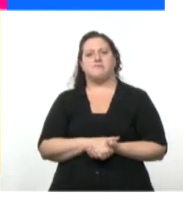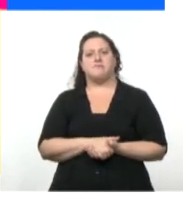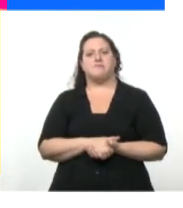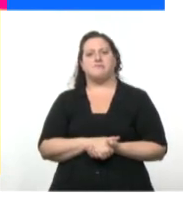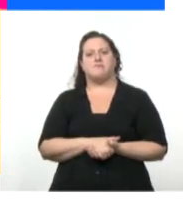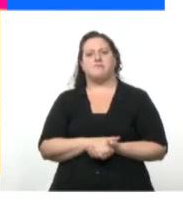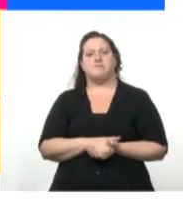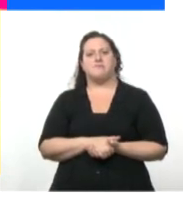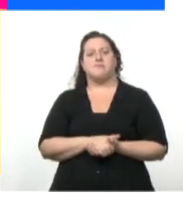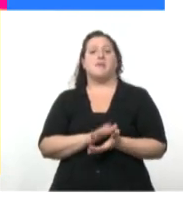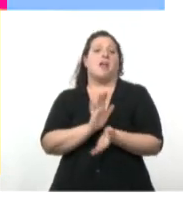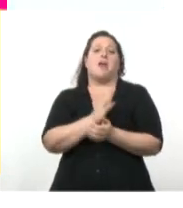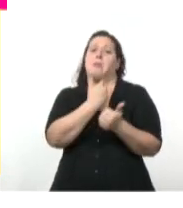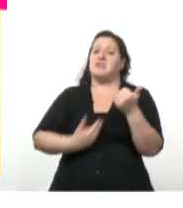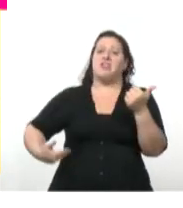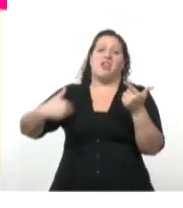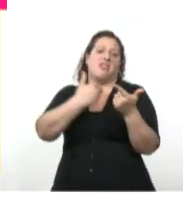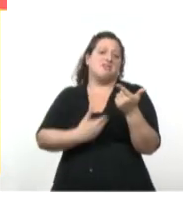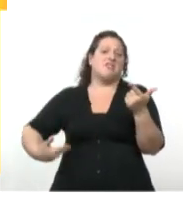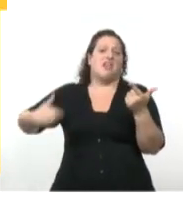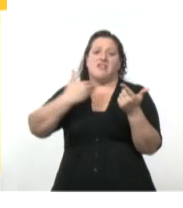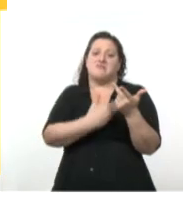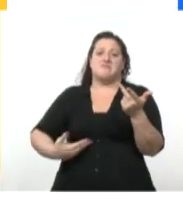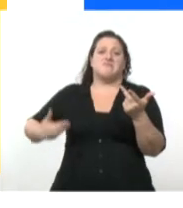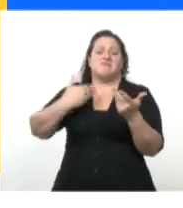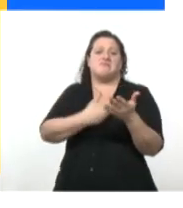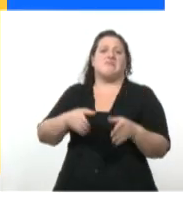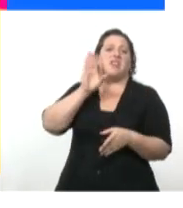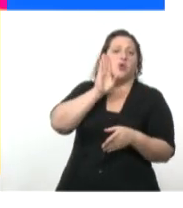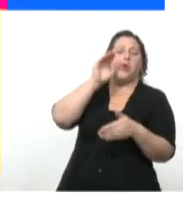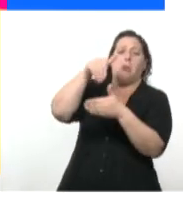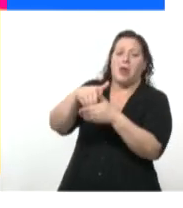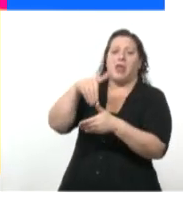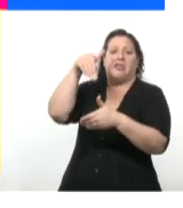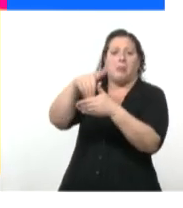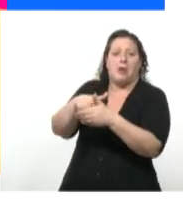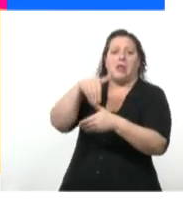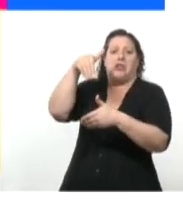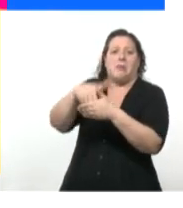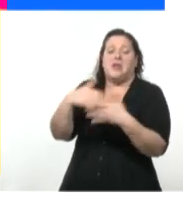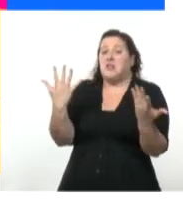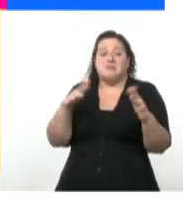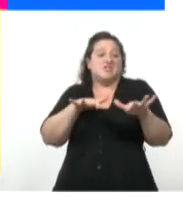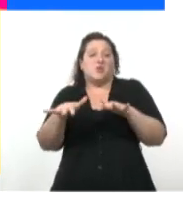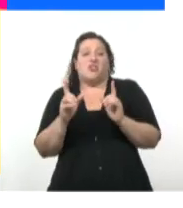Se sucede en los presidentes y las intervenciones de los Estados Unidos, pero la realidad social nunca cambia.